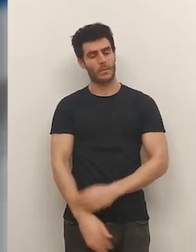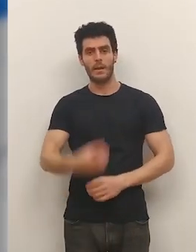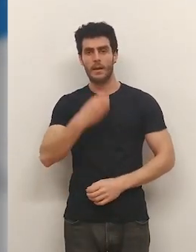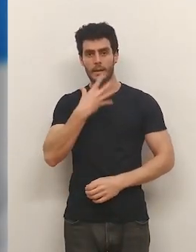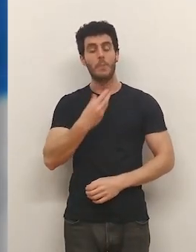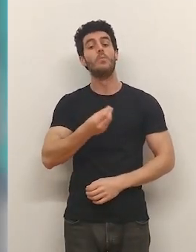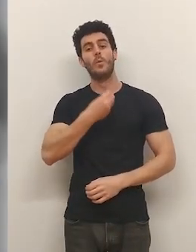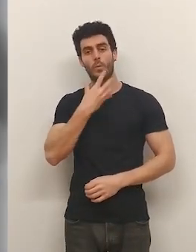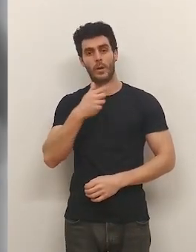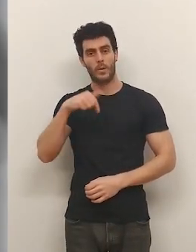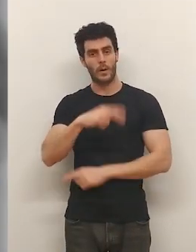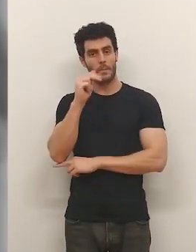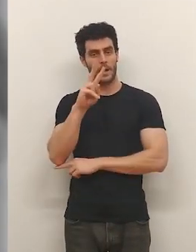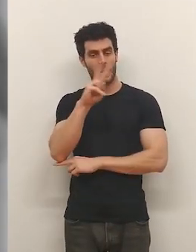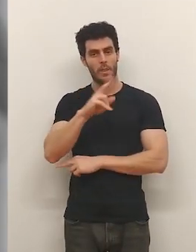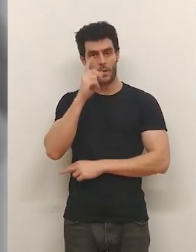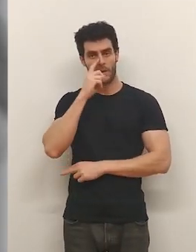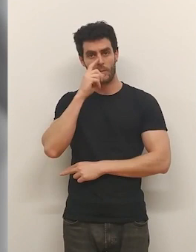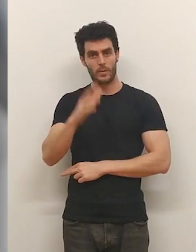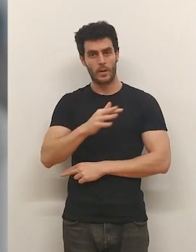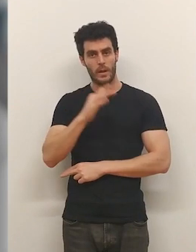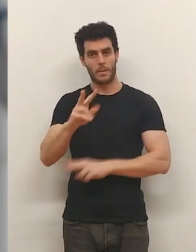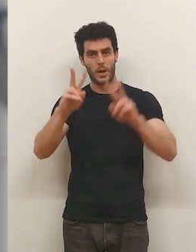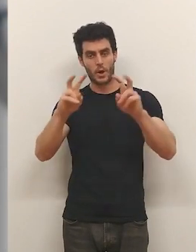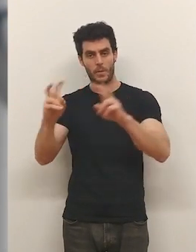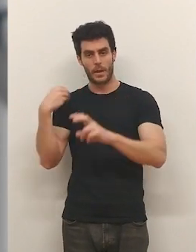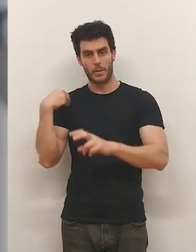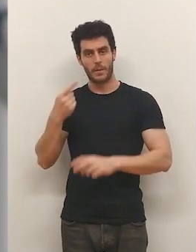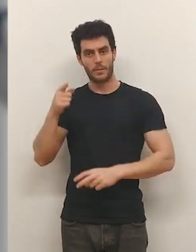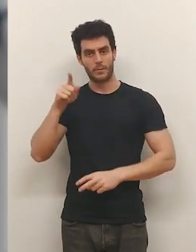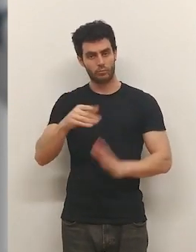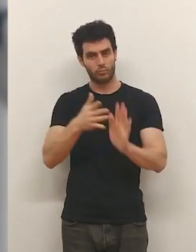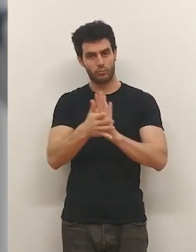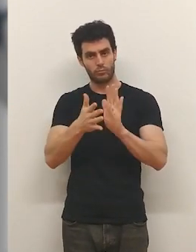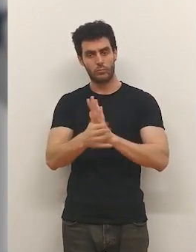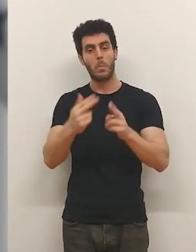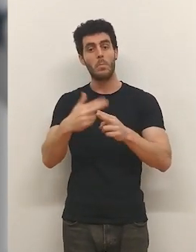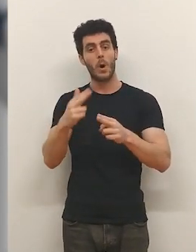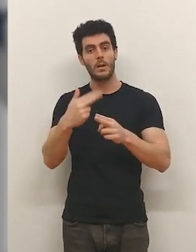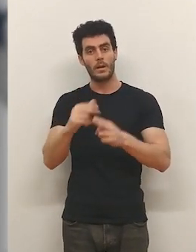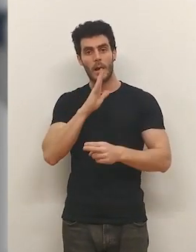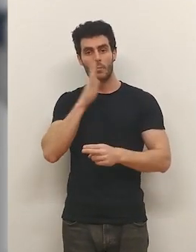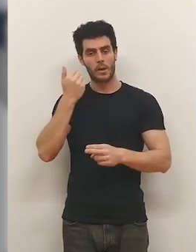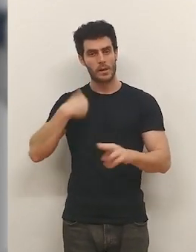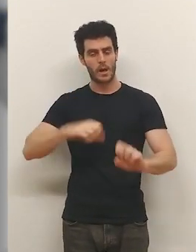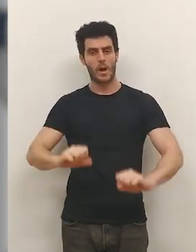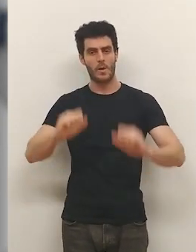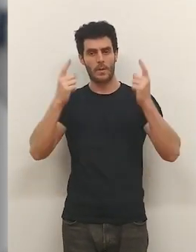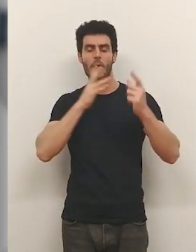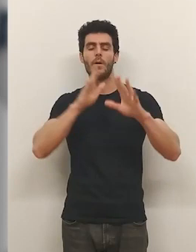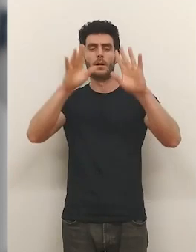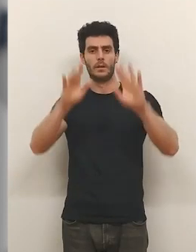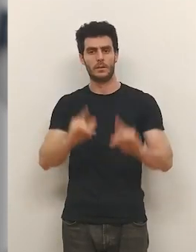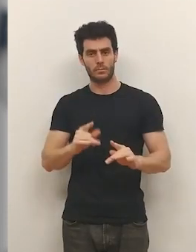¿Qué tal señoras y señores? Muy buenas, es viernes 2 de junio... ...y además de estas novedades hoy también les hablaremos de política... ...porque ya es oficial.